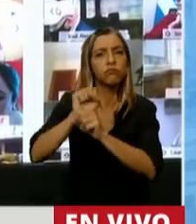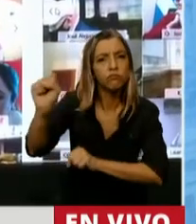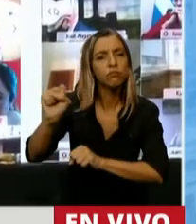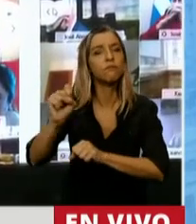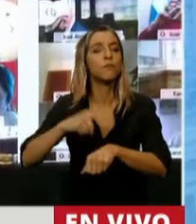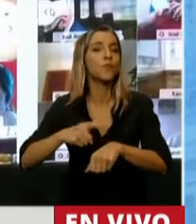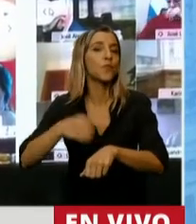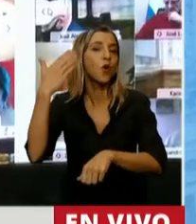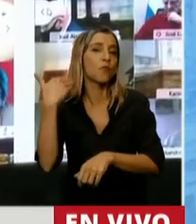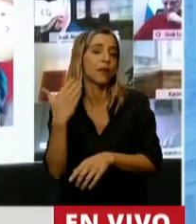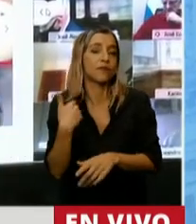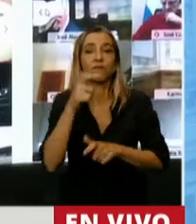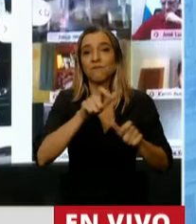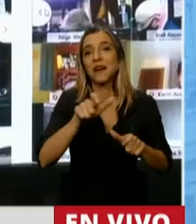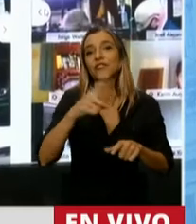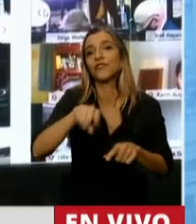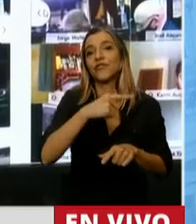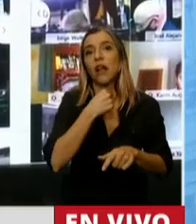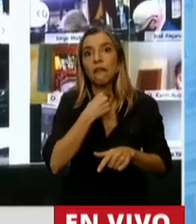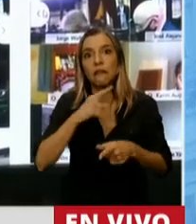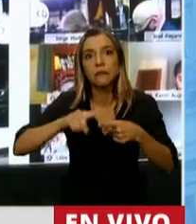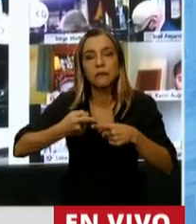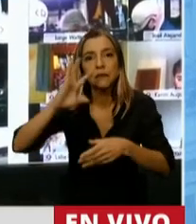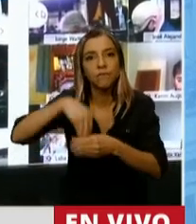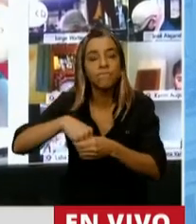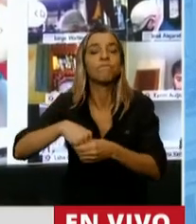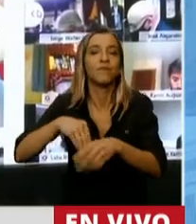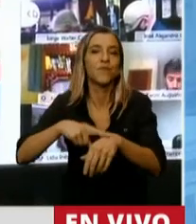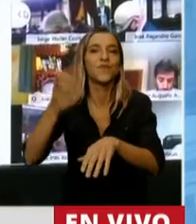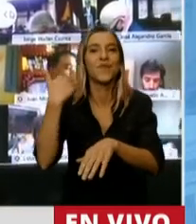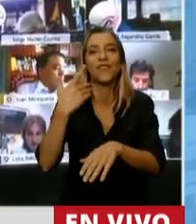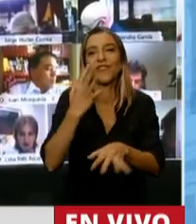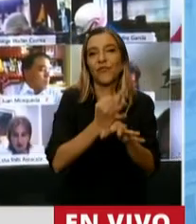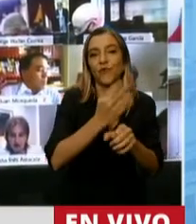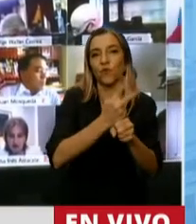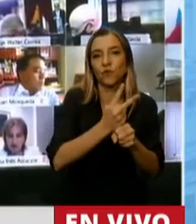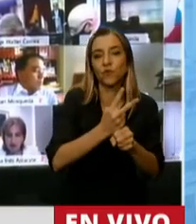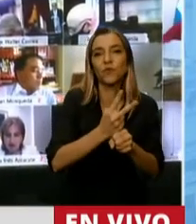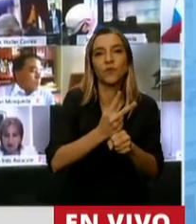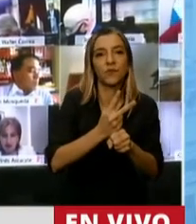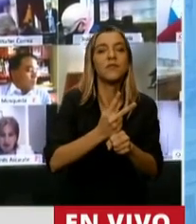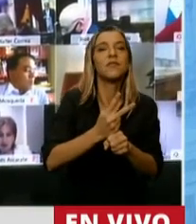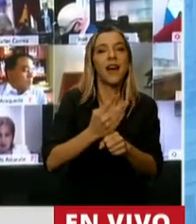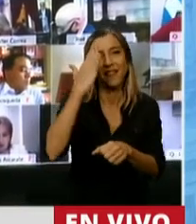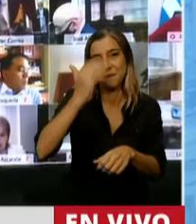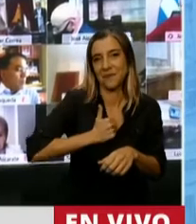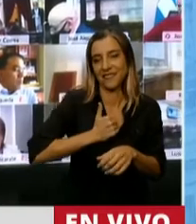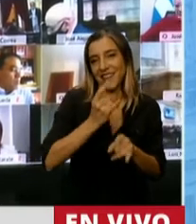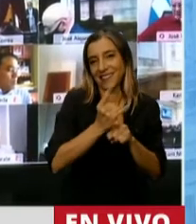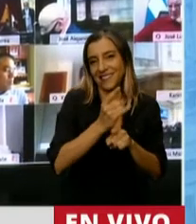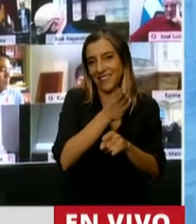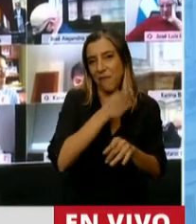quería participar en política, muchos hacían su secundaria en los liceos militares, él lo hizo en el liceo en Córdoba,